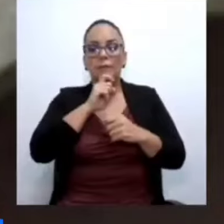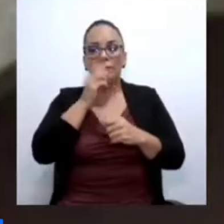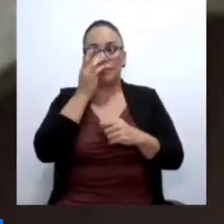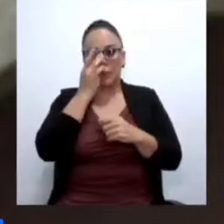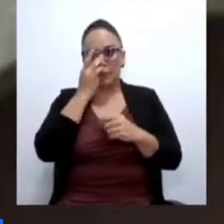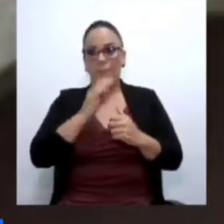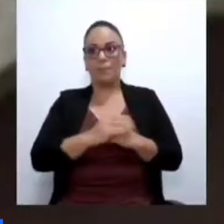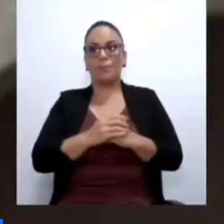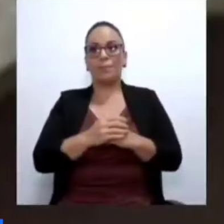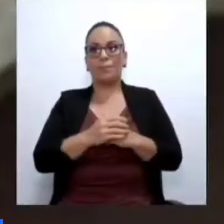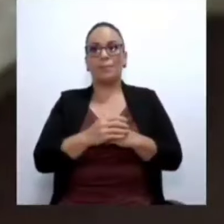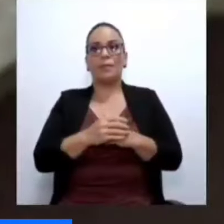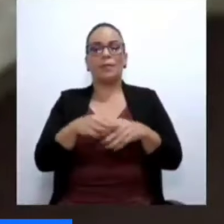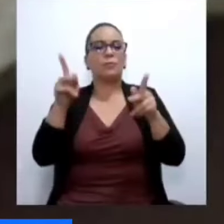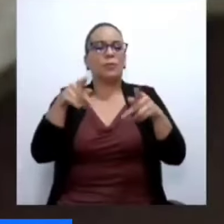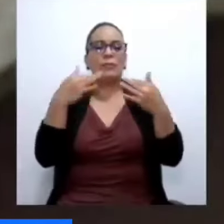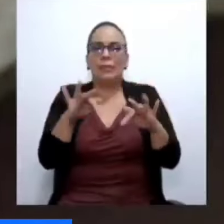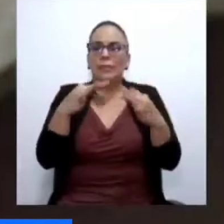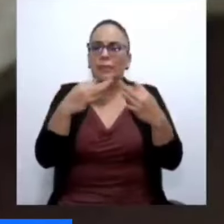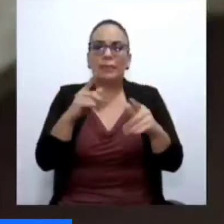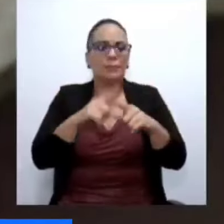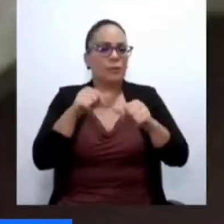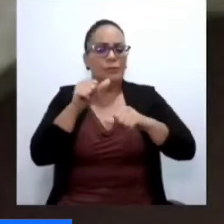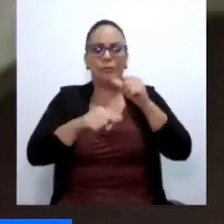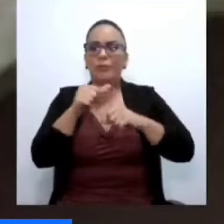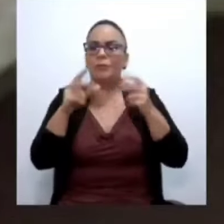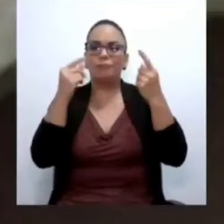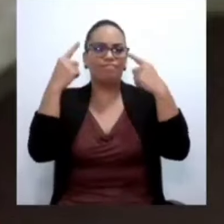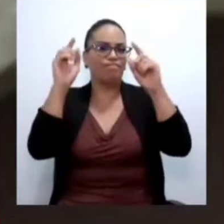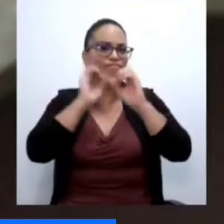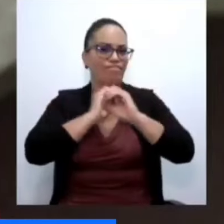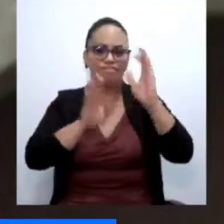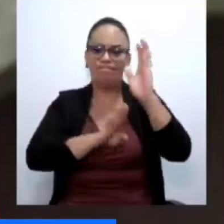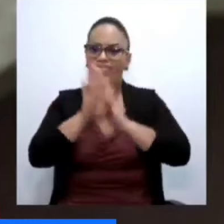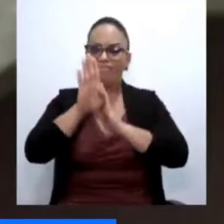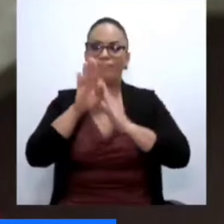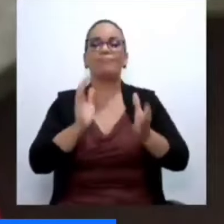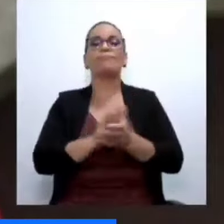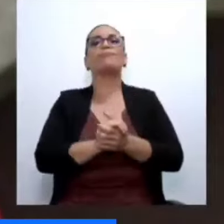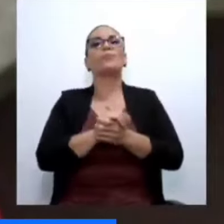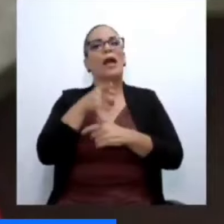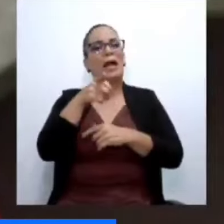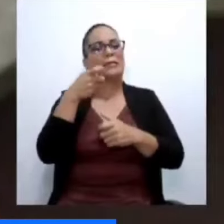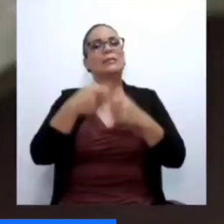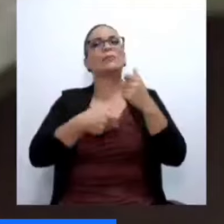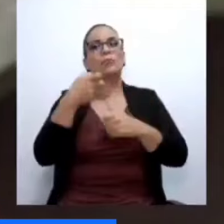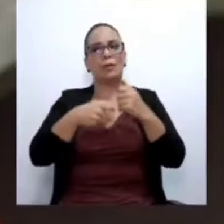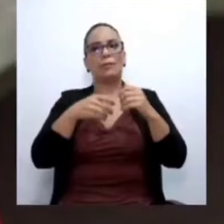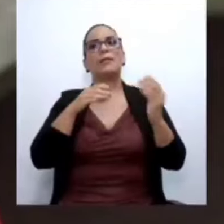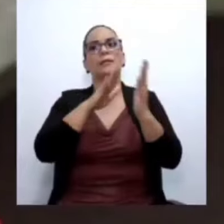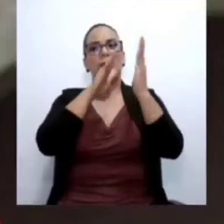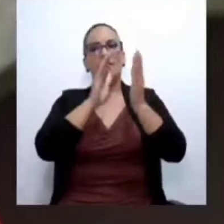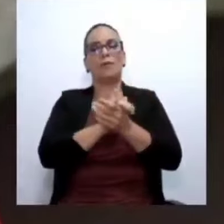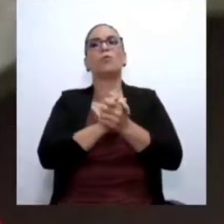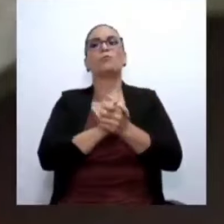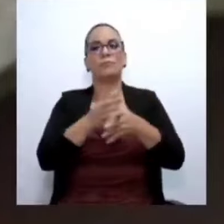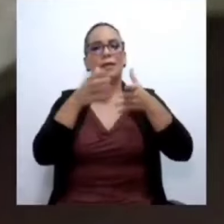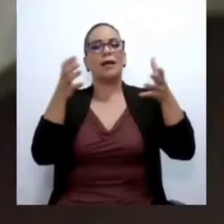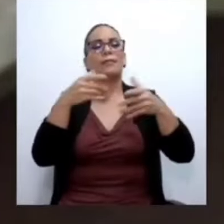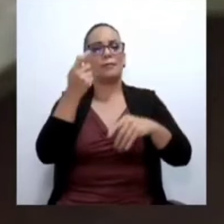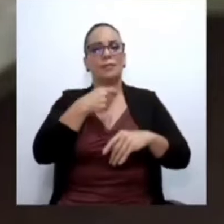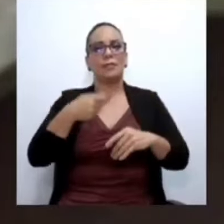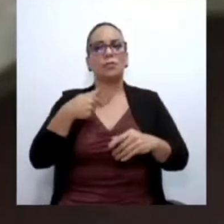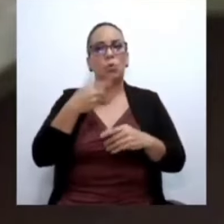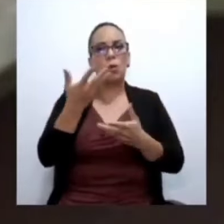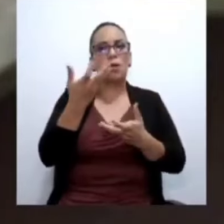Hacen de todo para salir a flote, pero esos esfuerzos no son suficientes. Ahí también hay un gran desafío, presidente. Quería preguntarle si